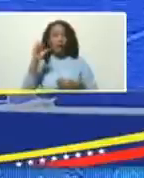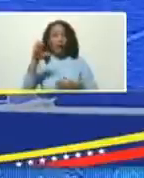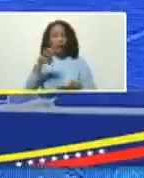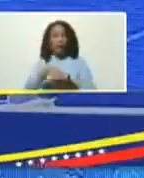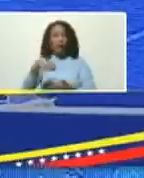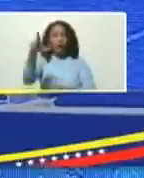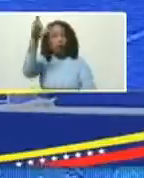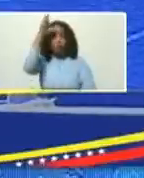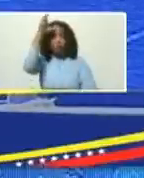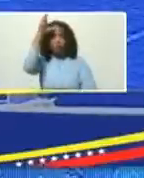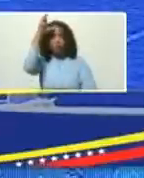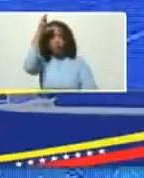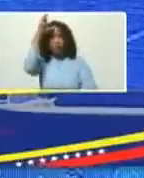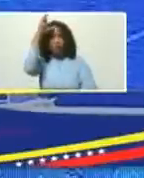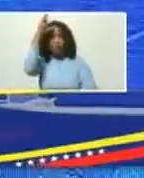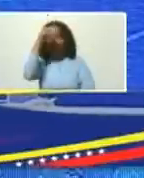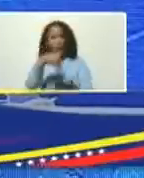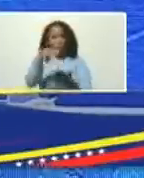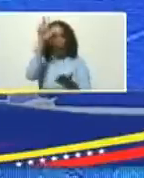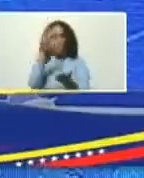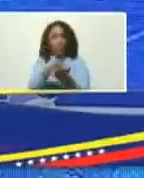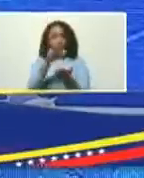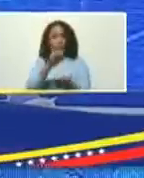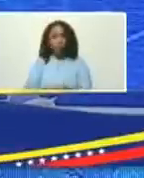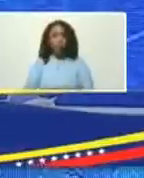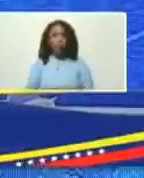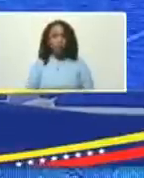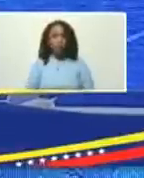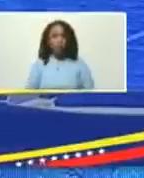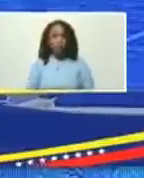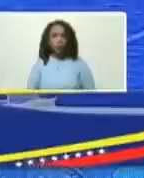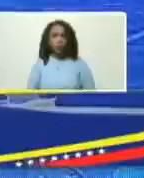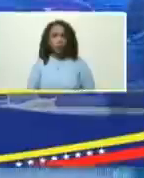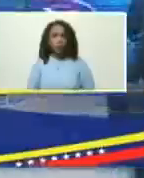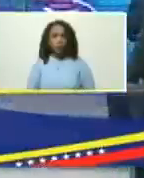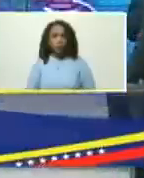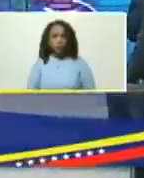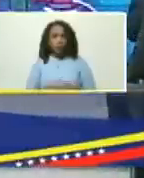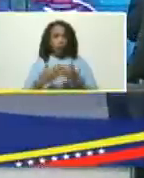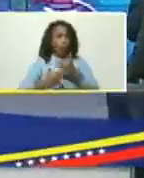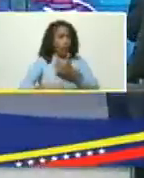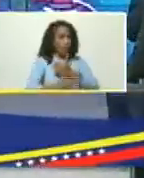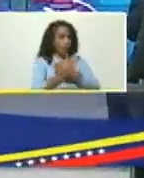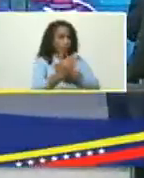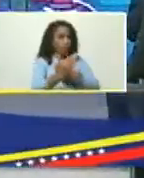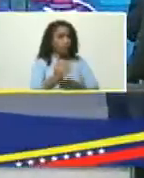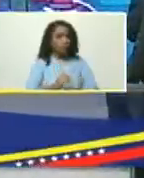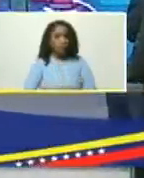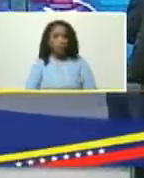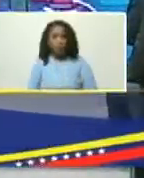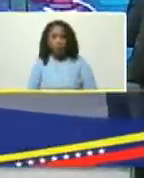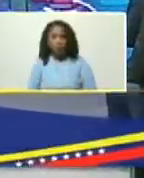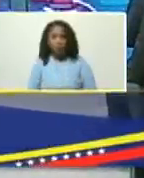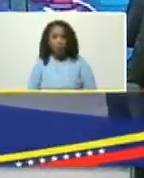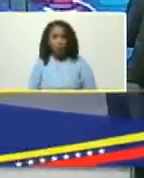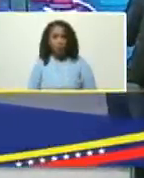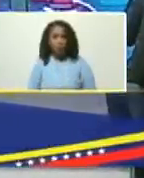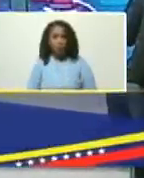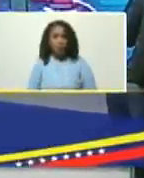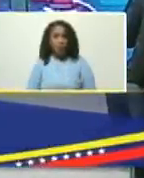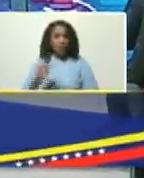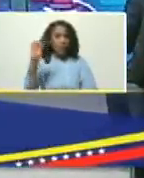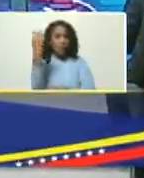aprobada avancemos la